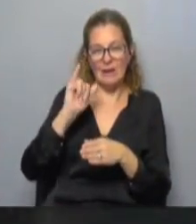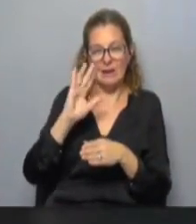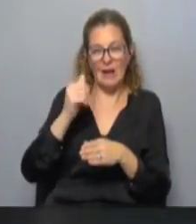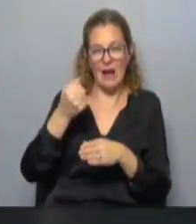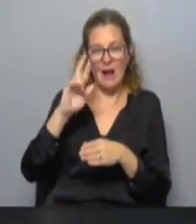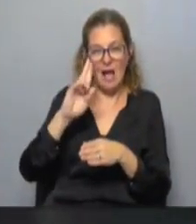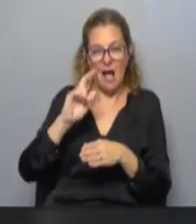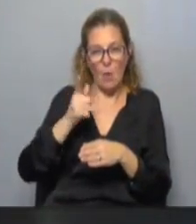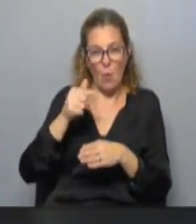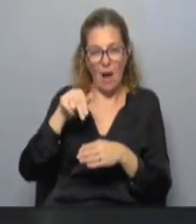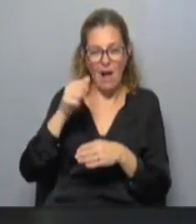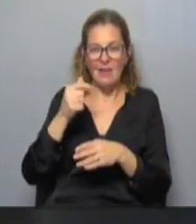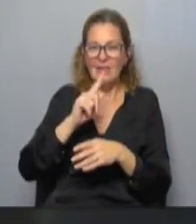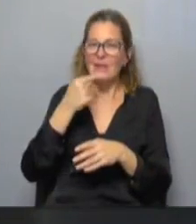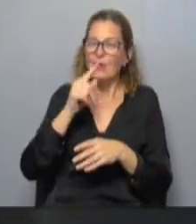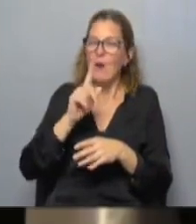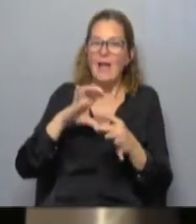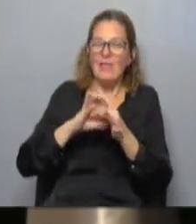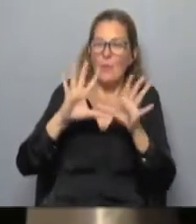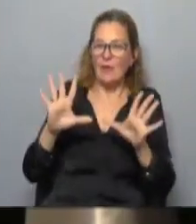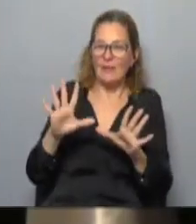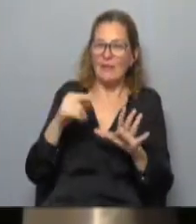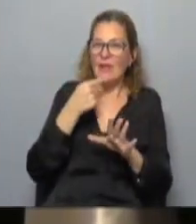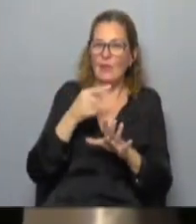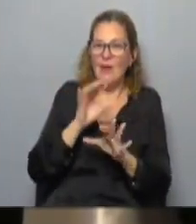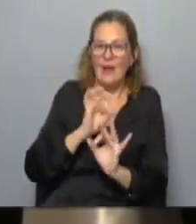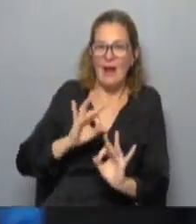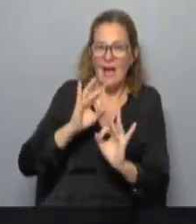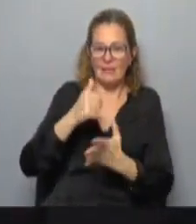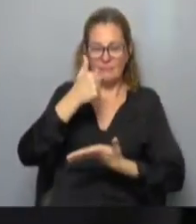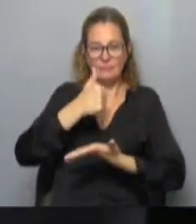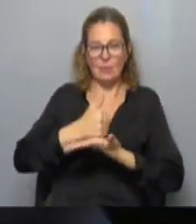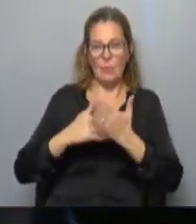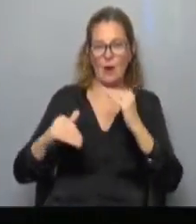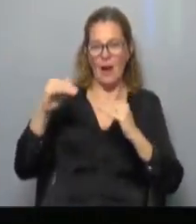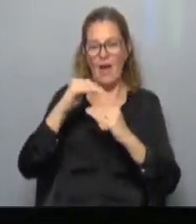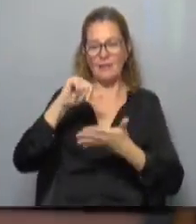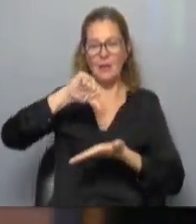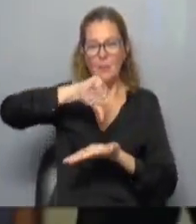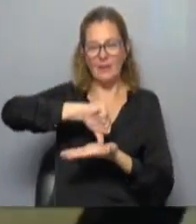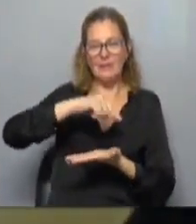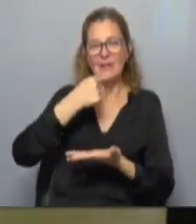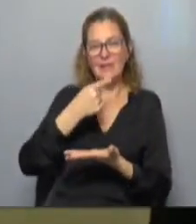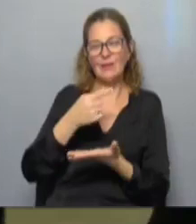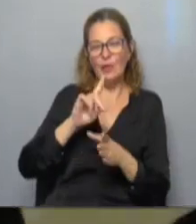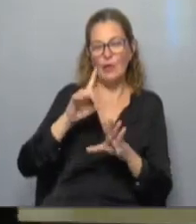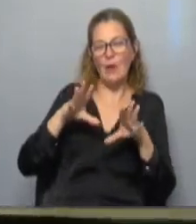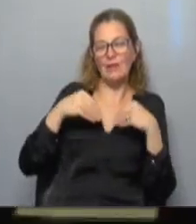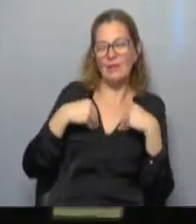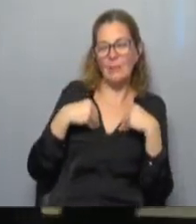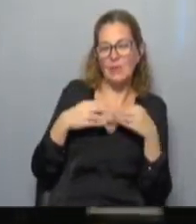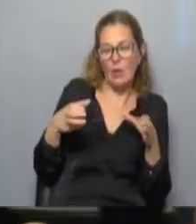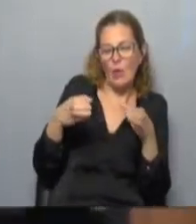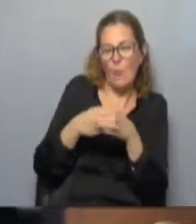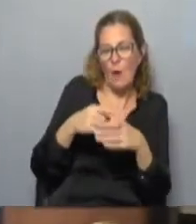que esos países no tienen democracia y sostuvo que no quiere que nadie se sitúe por encima de los países agregando que no acepta hegemonías